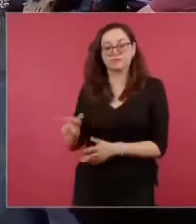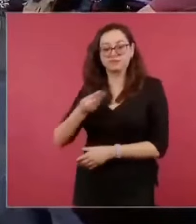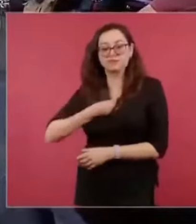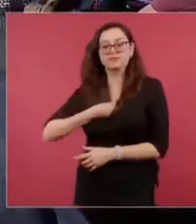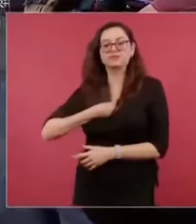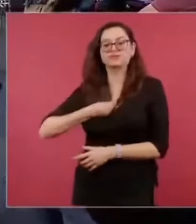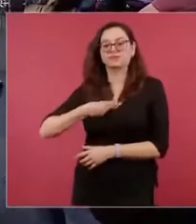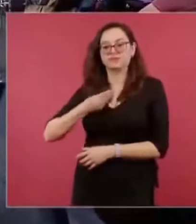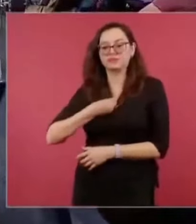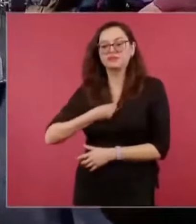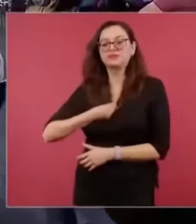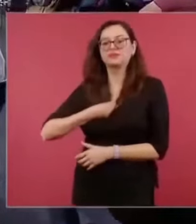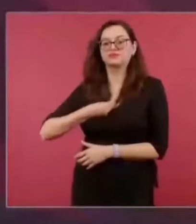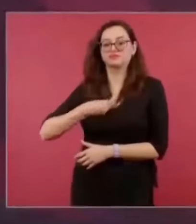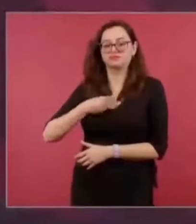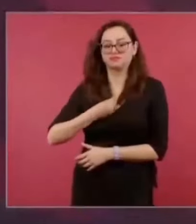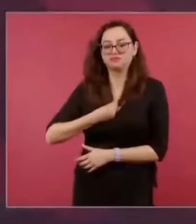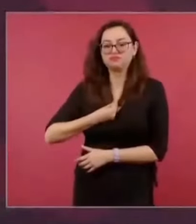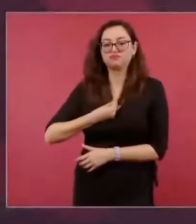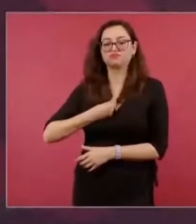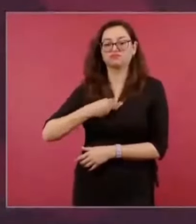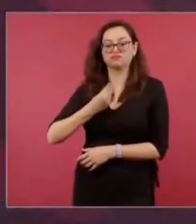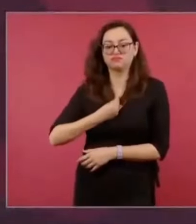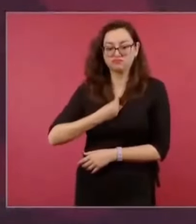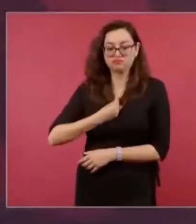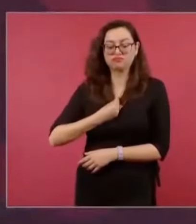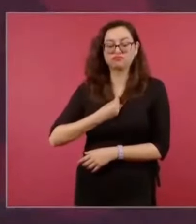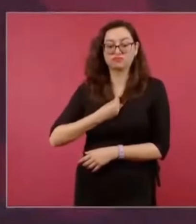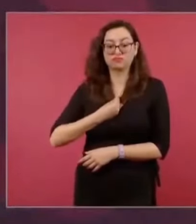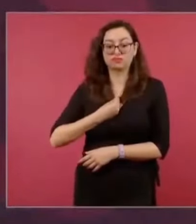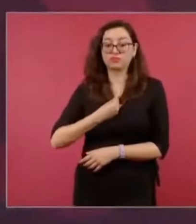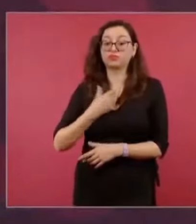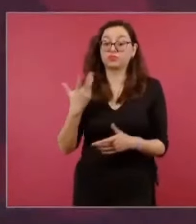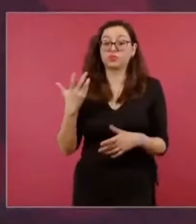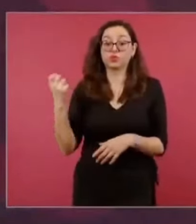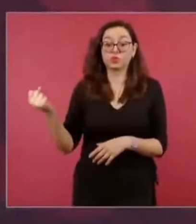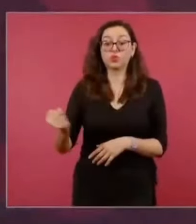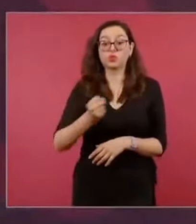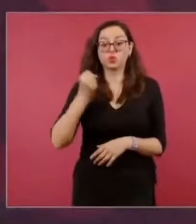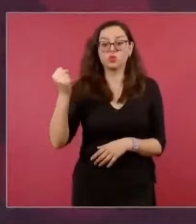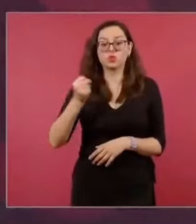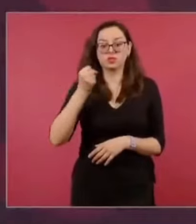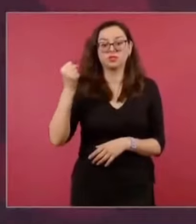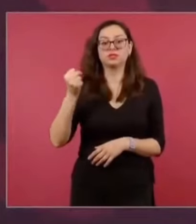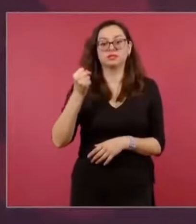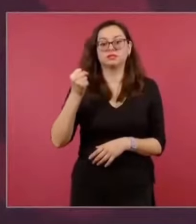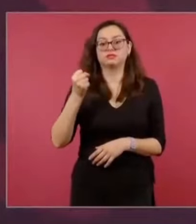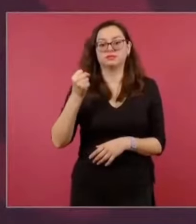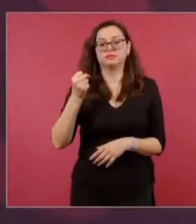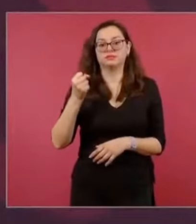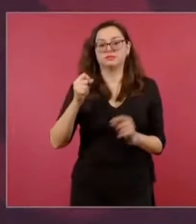Pero para bendición de México se tenía a un presidente